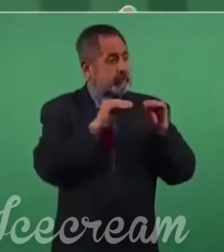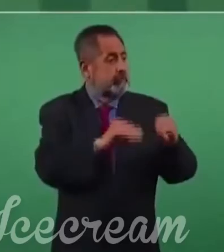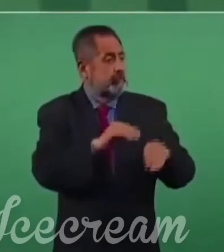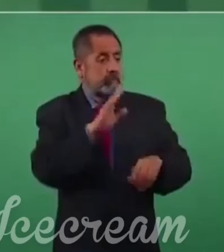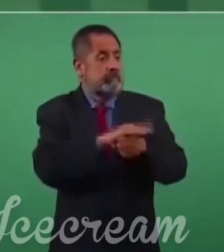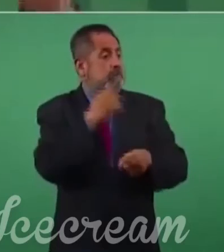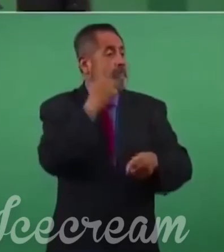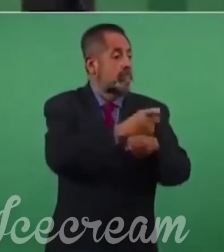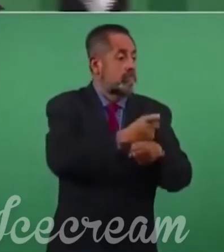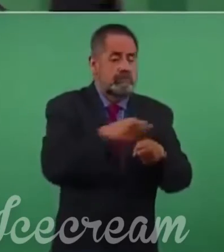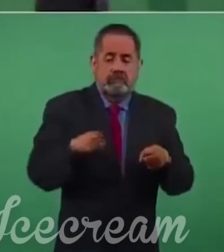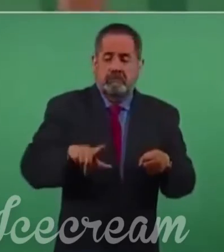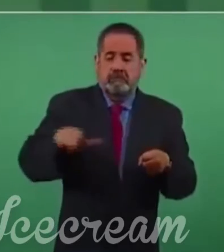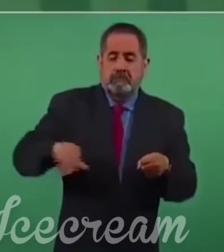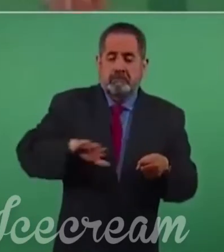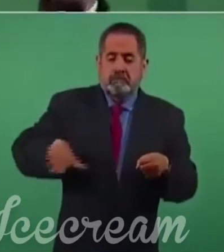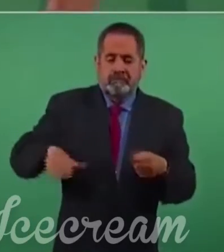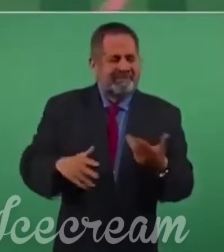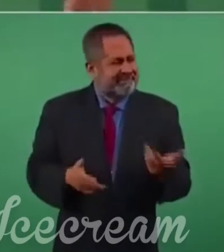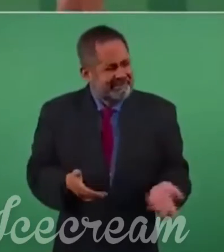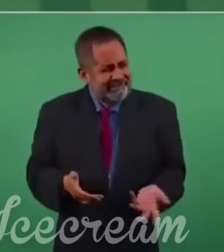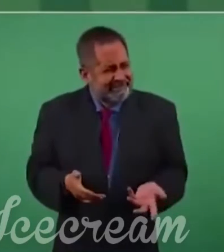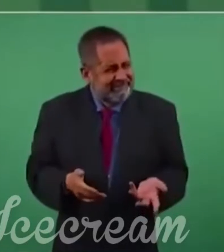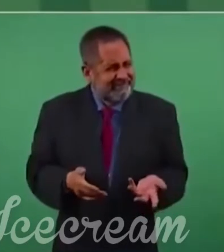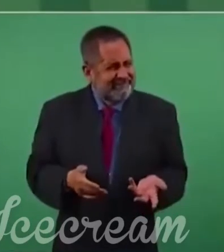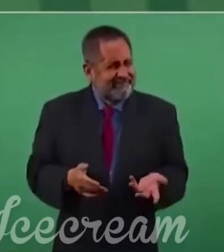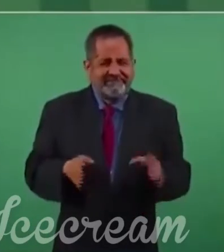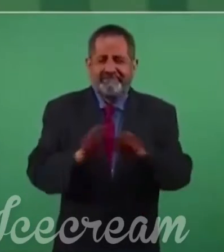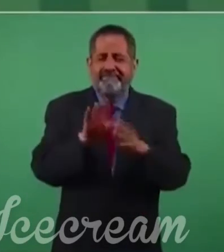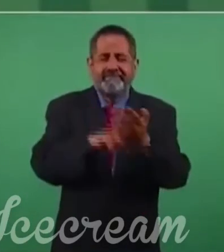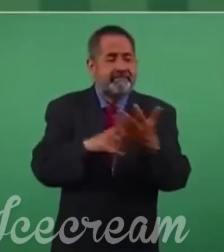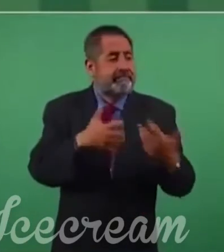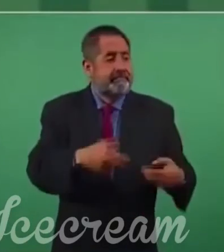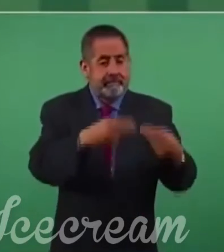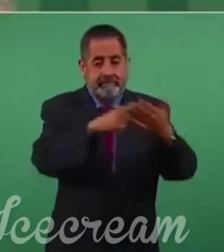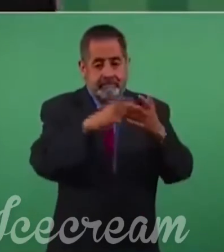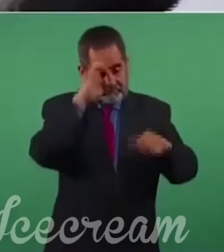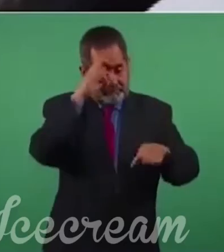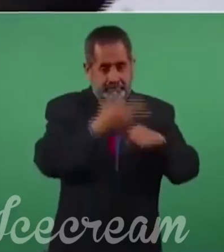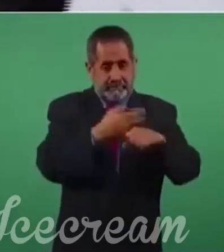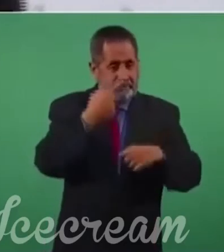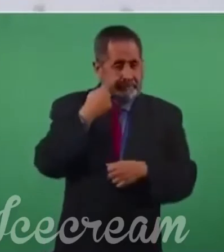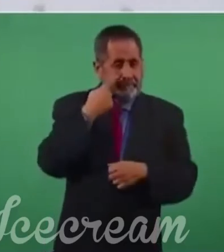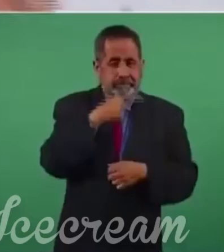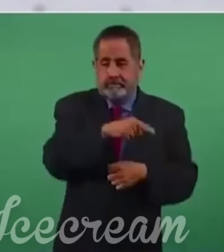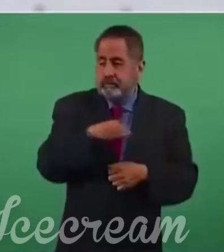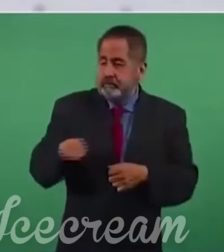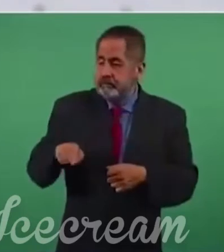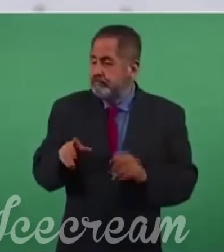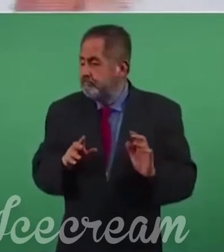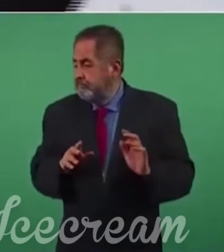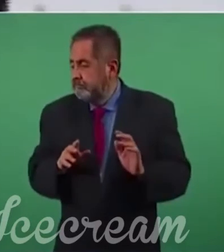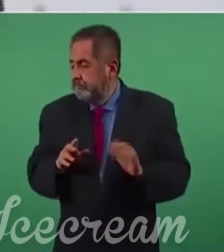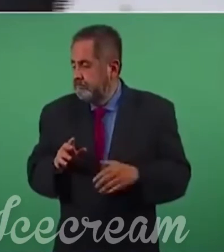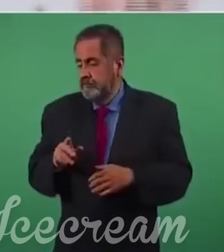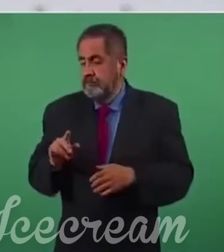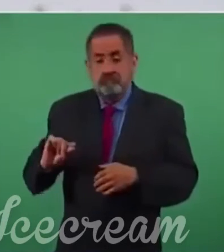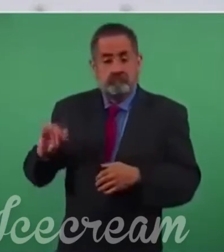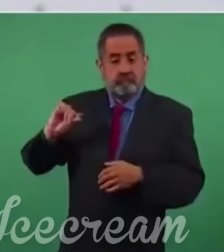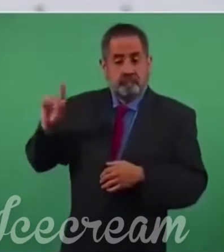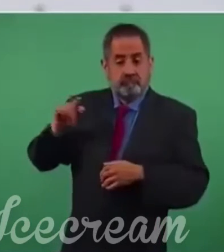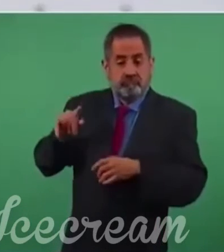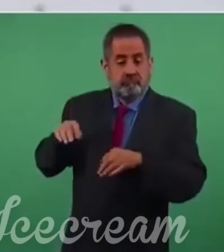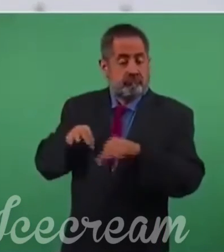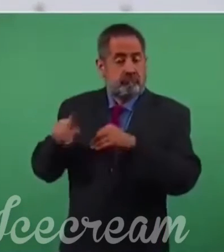cuánta influencia tenían las empresas extranjeras que se llevaban a trabajar, a los altos funcionarios